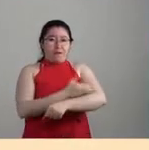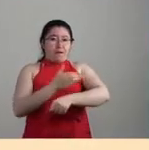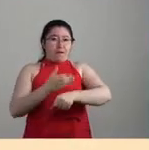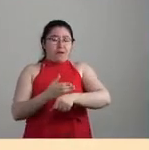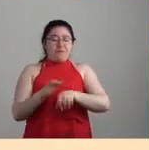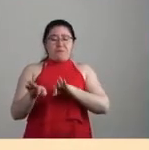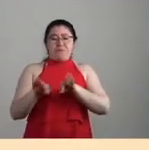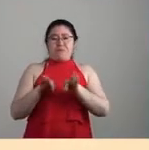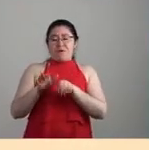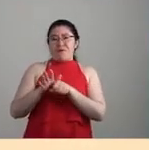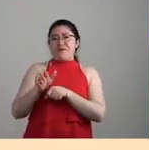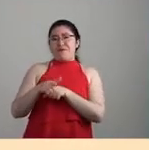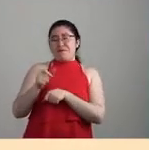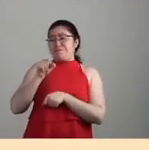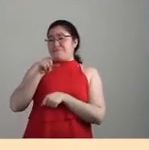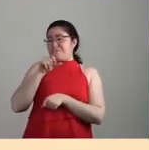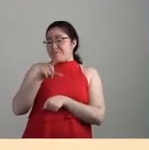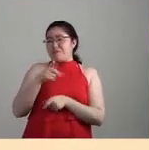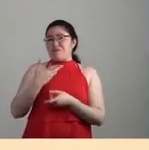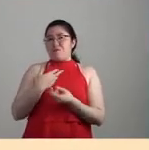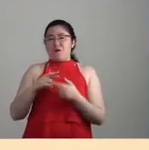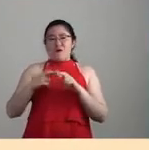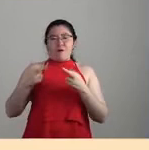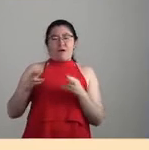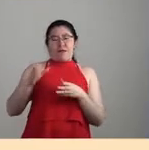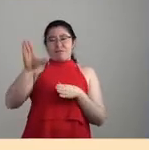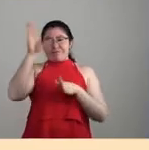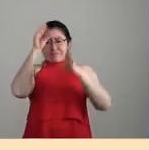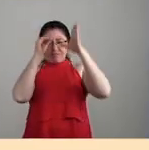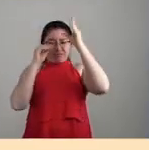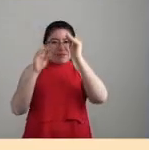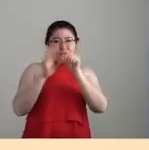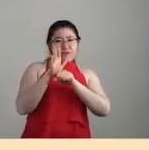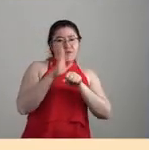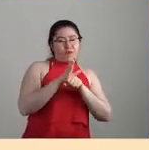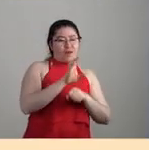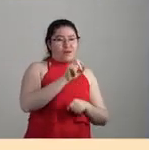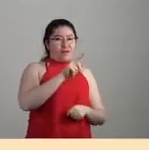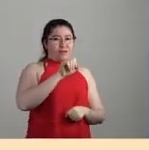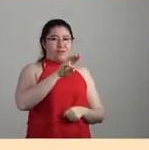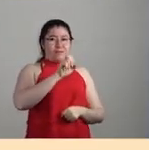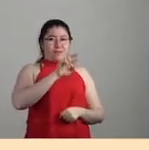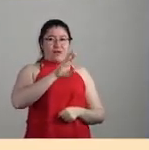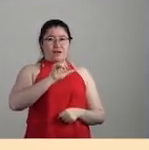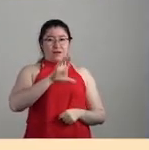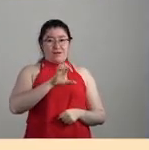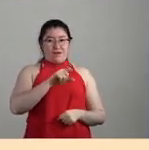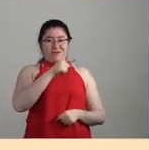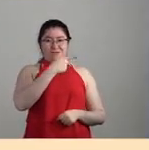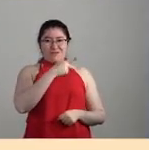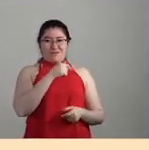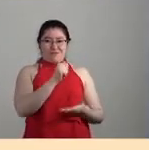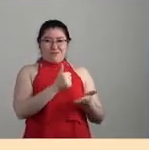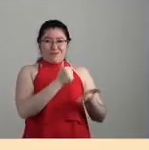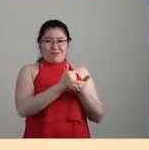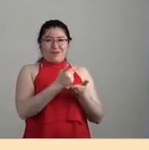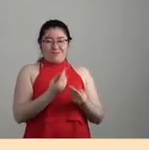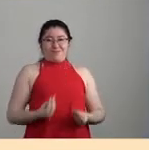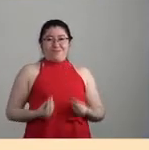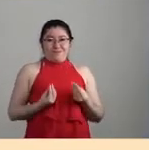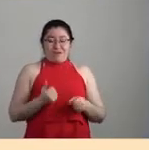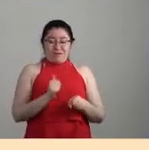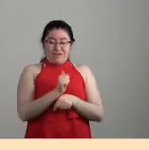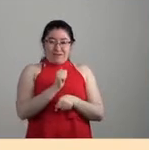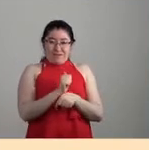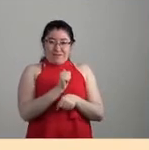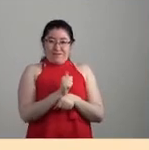esfuerzo colaborativo, una red de aprendizaje entre Catamarca, que es la ciudad, el lugar donde él reside, en Argentina,